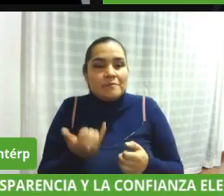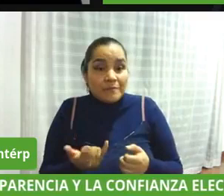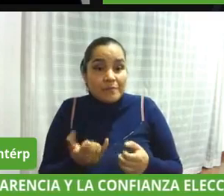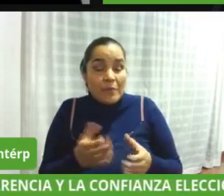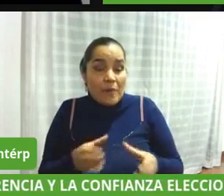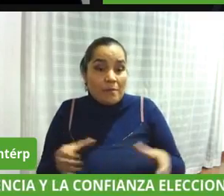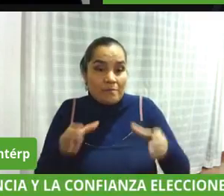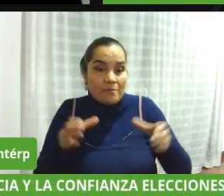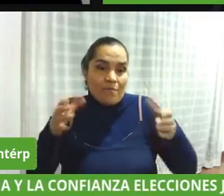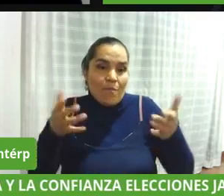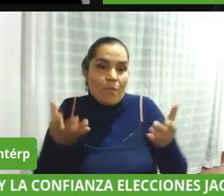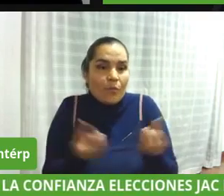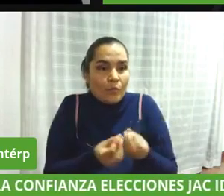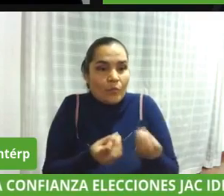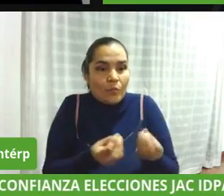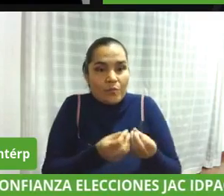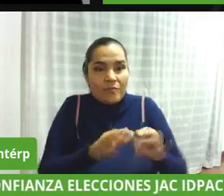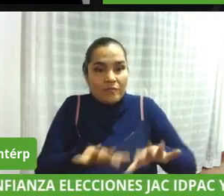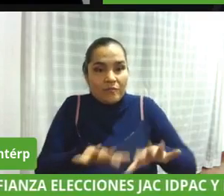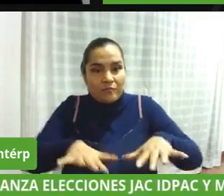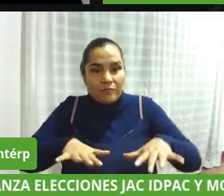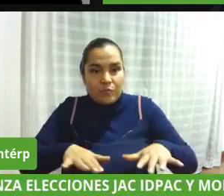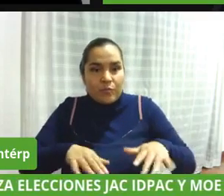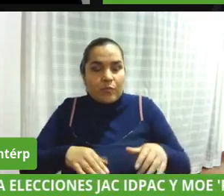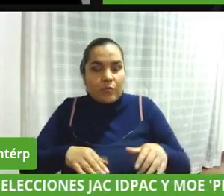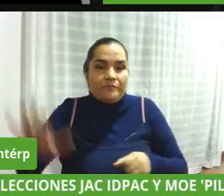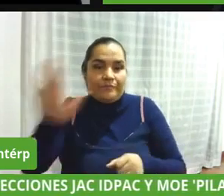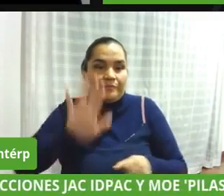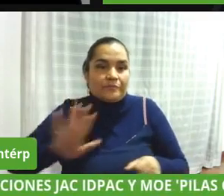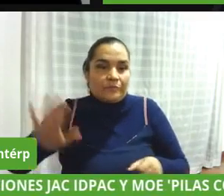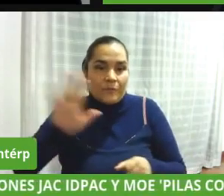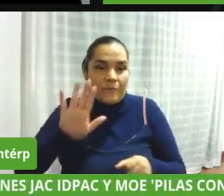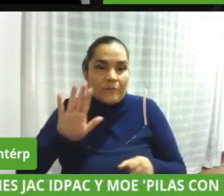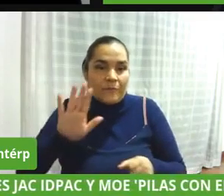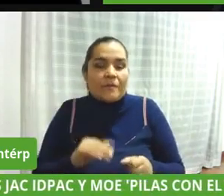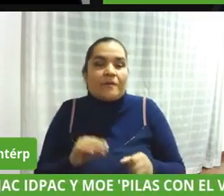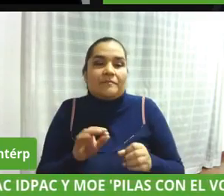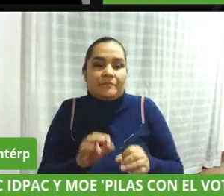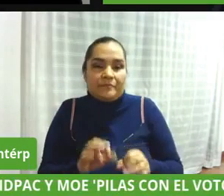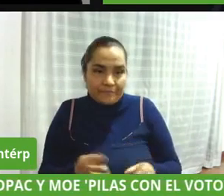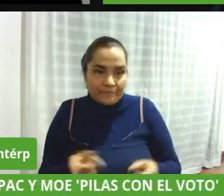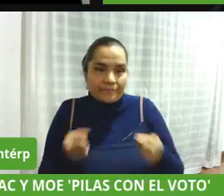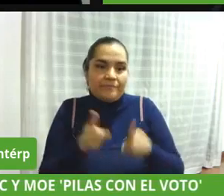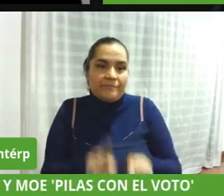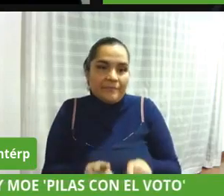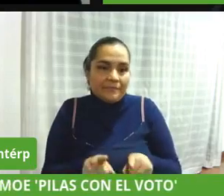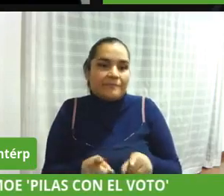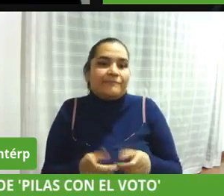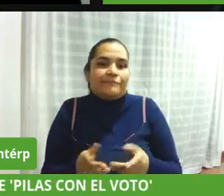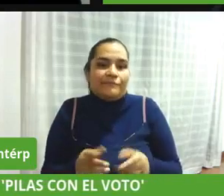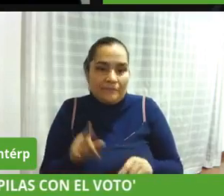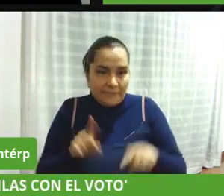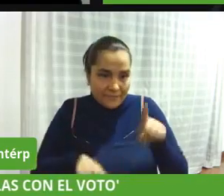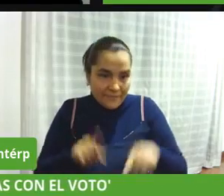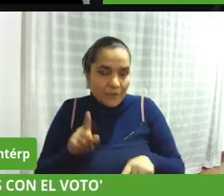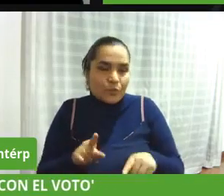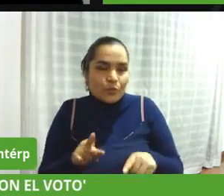consejos asambleas departamentales hay en estos casos también estamos viendo que se permite la reelección